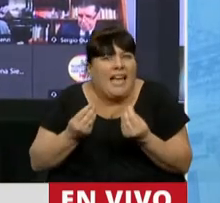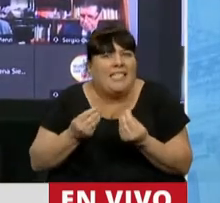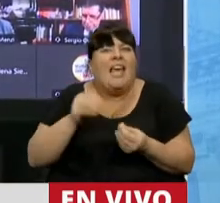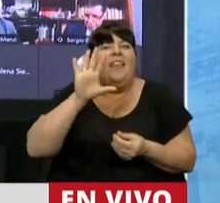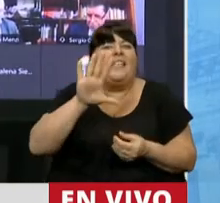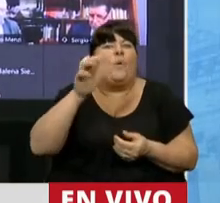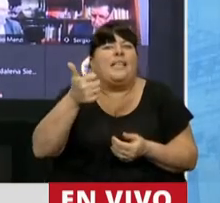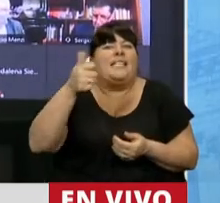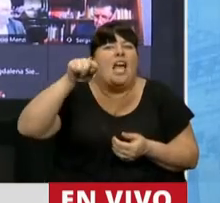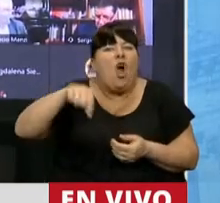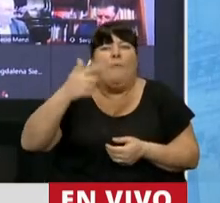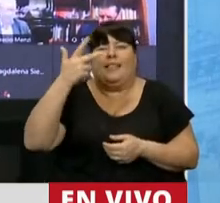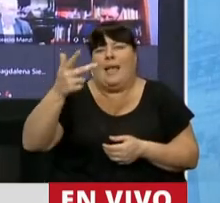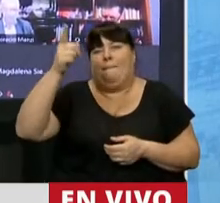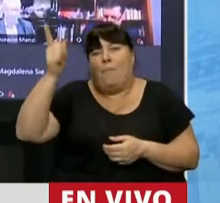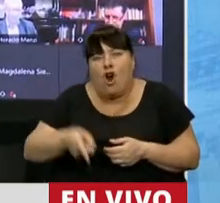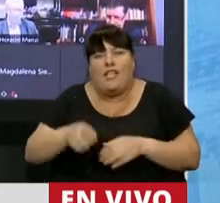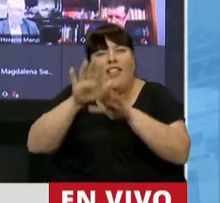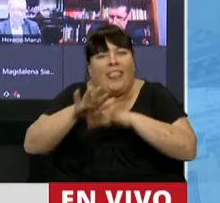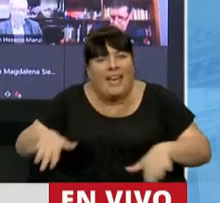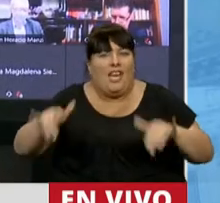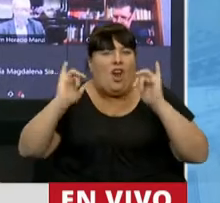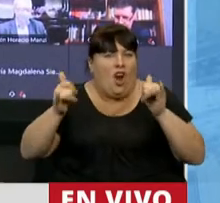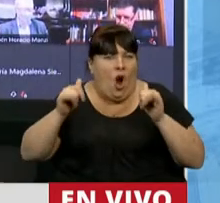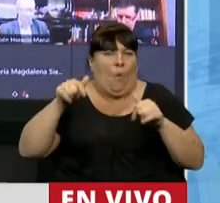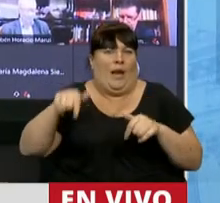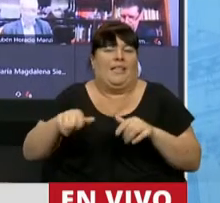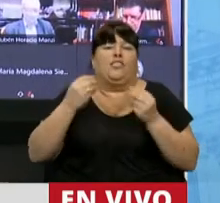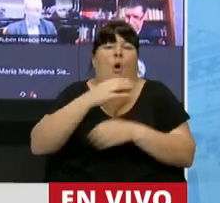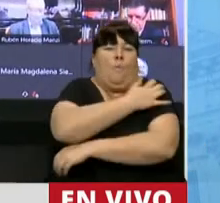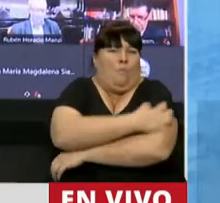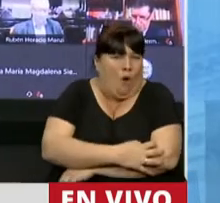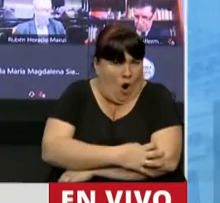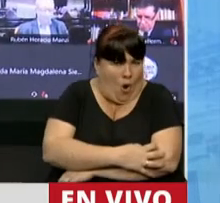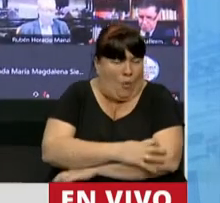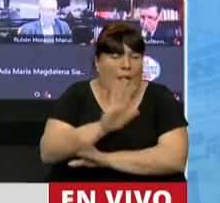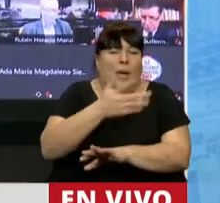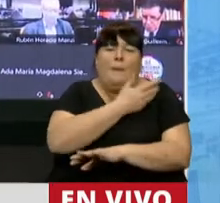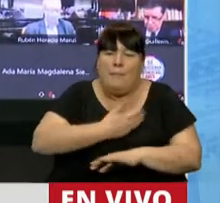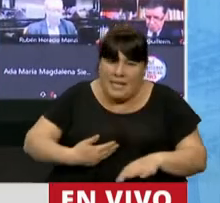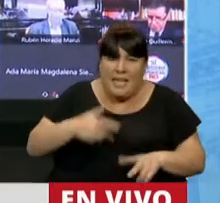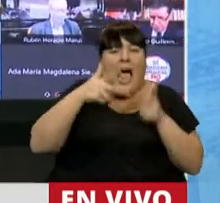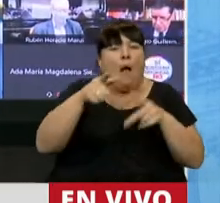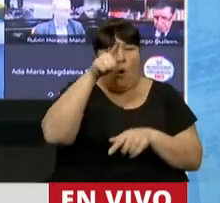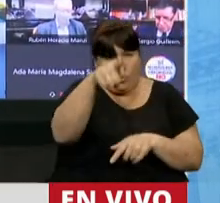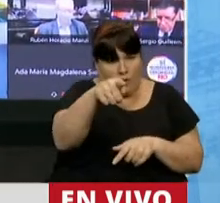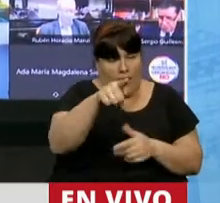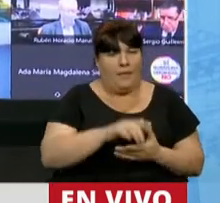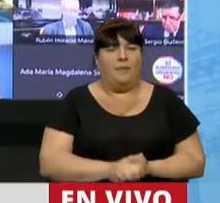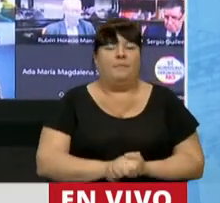56.3% de niños, niñas y adolescentes bajo la línea de pobreza. Señor presidente, a usted le estoy hablando.